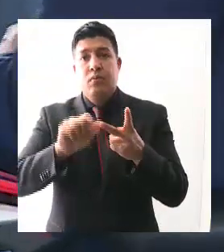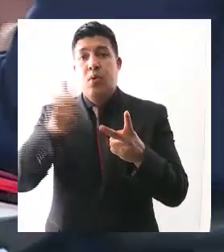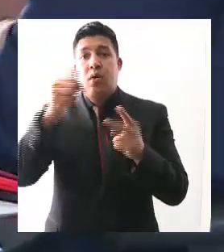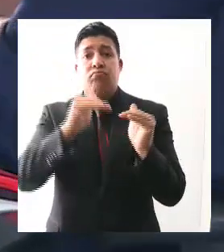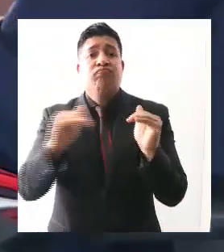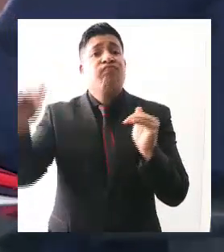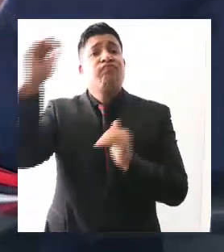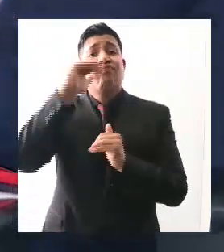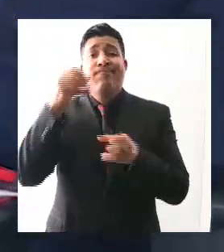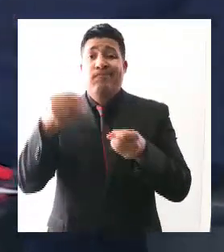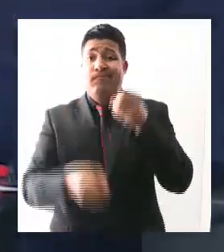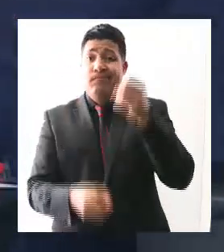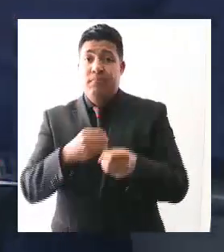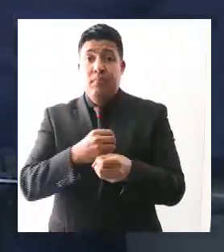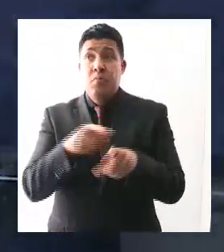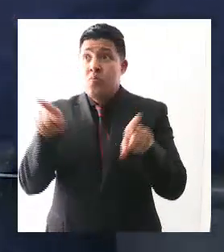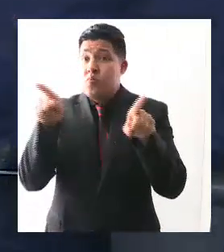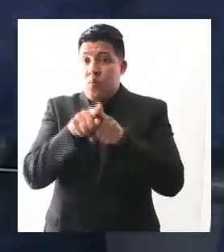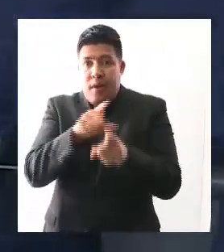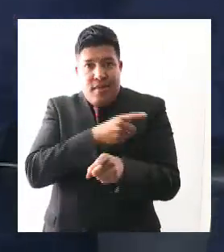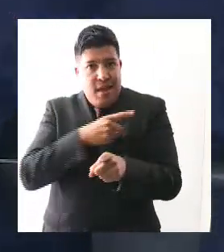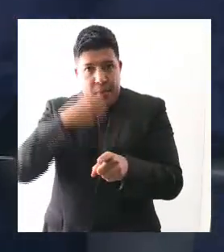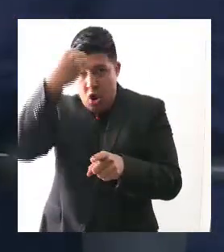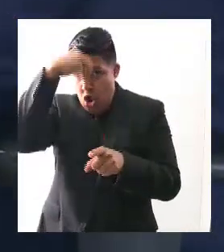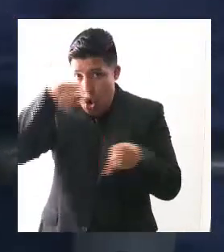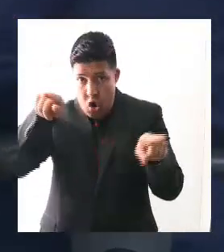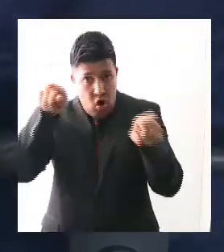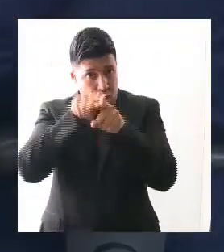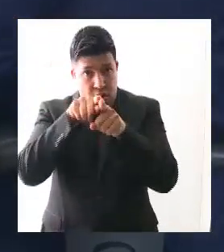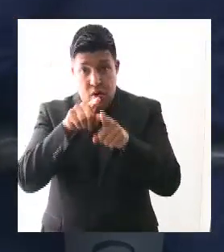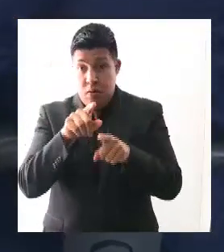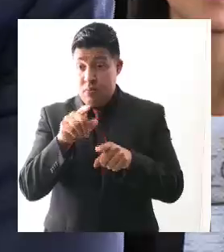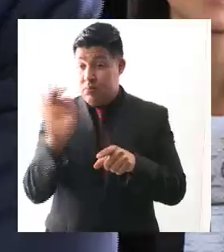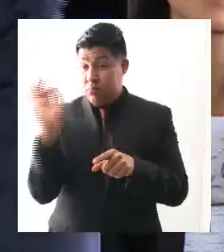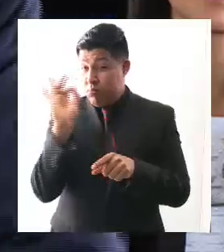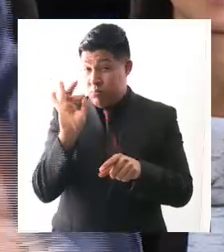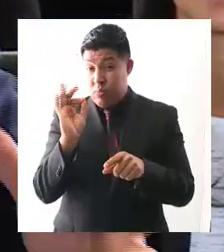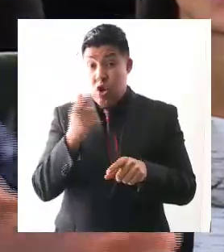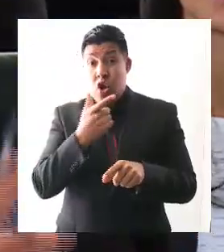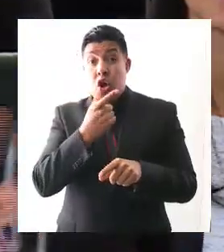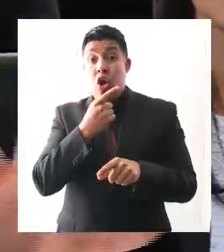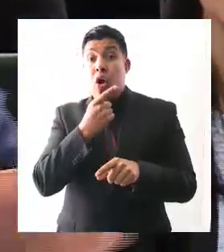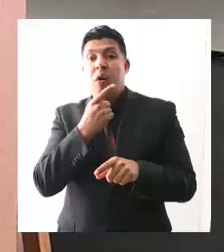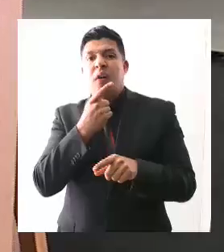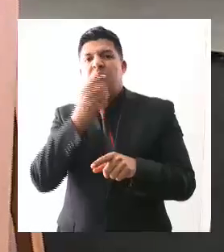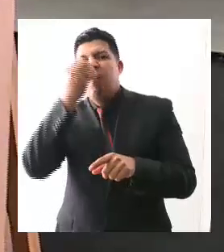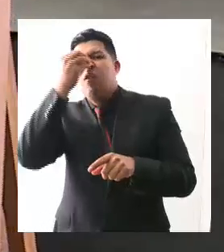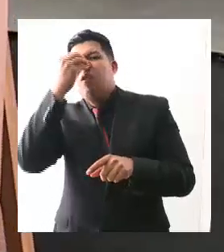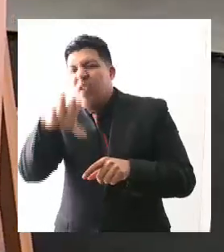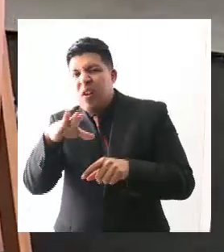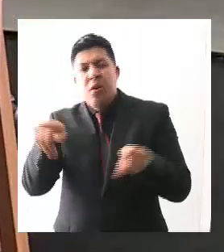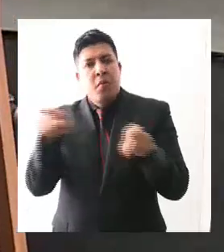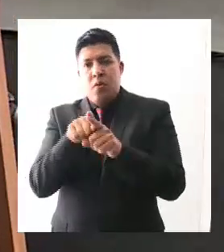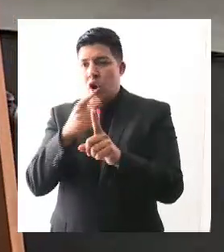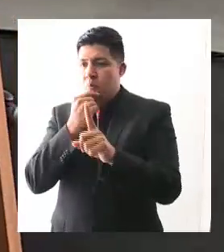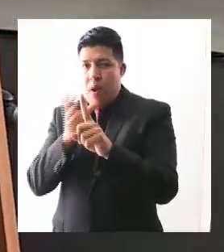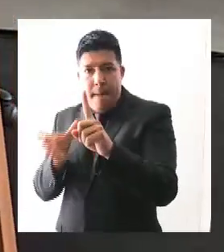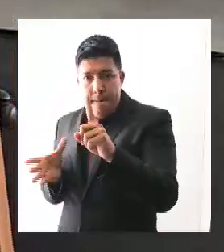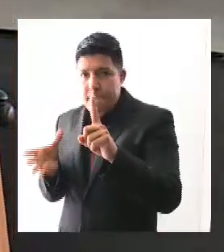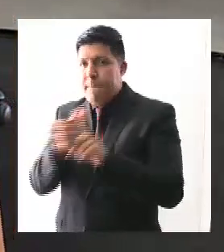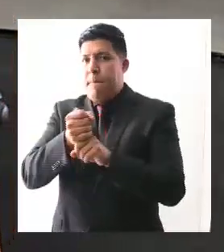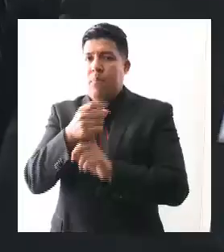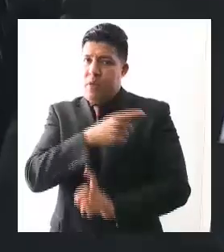criterios y que el delincuente cuando haga la pague y que no encuentre esas lagunas o esas